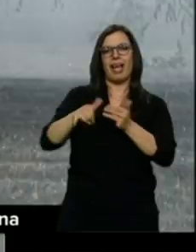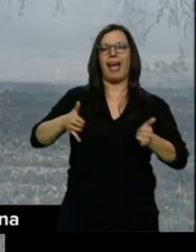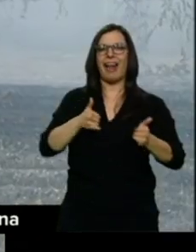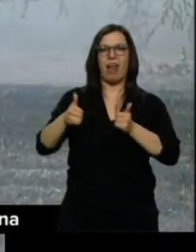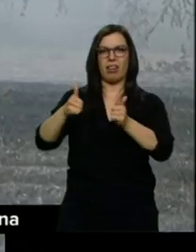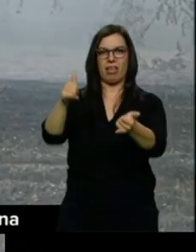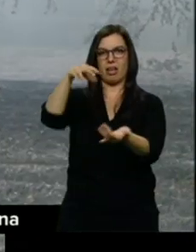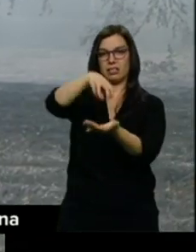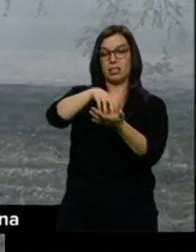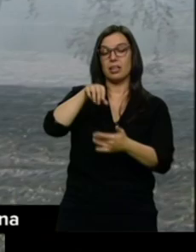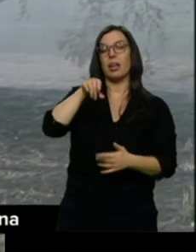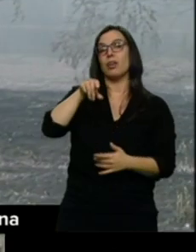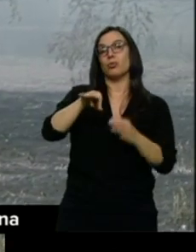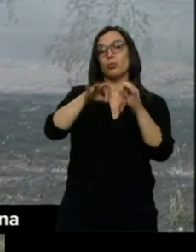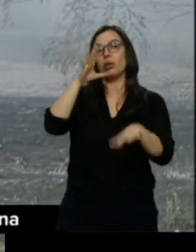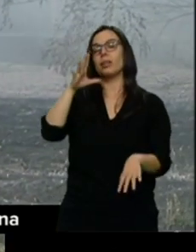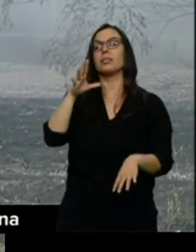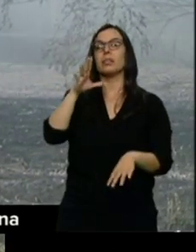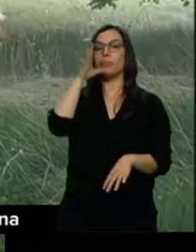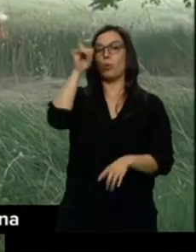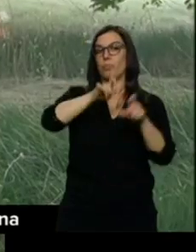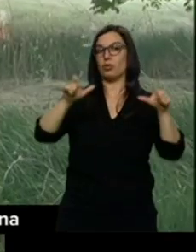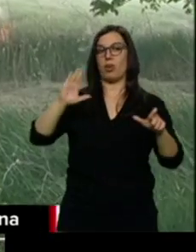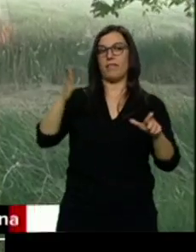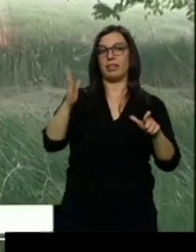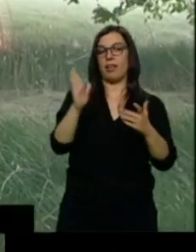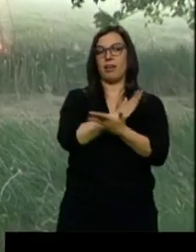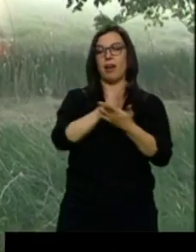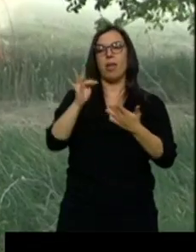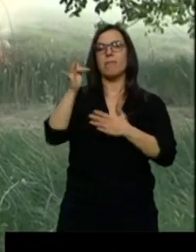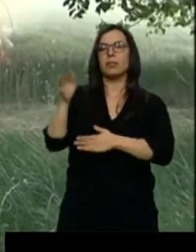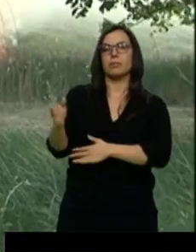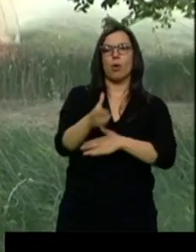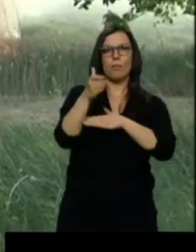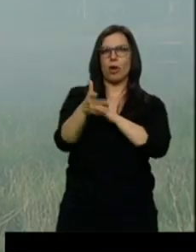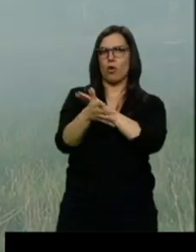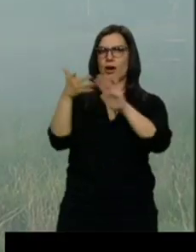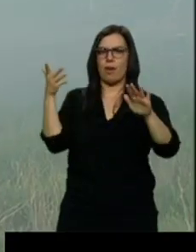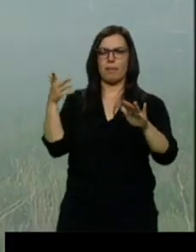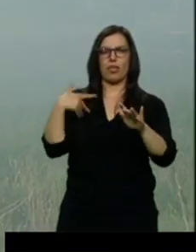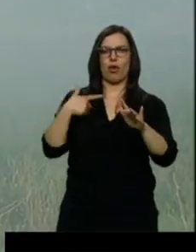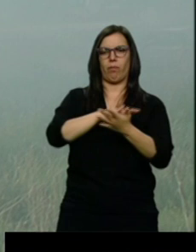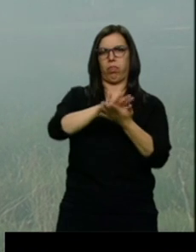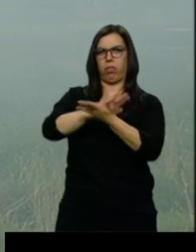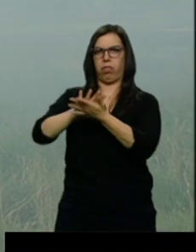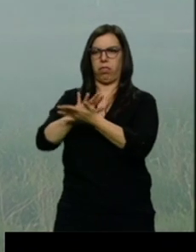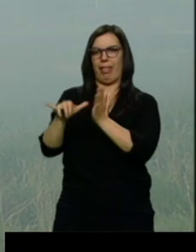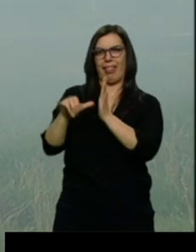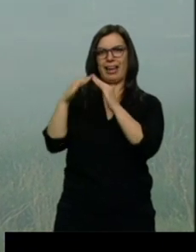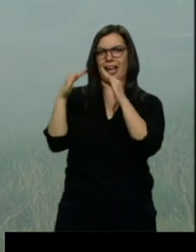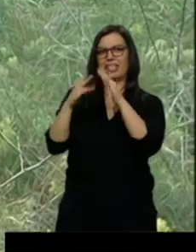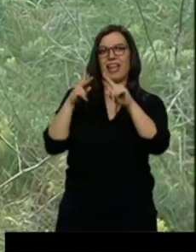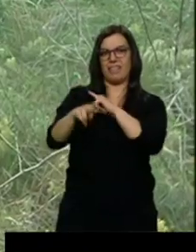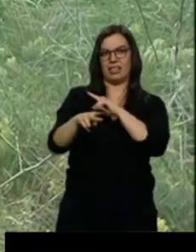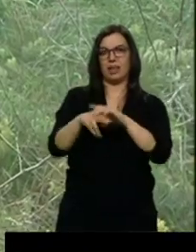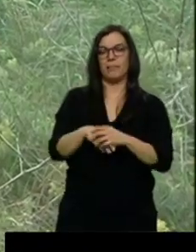Afortunadamente, no ha habido que lamentar daños personales y la rápida actuación de los bomberos evitó que el fuego arrasara una casa cercana. La voz de alarma la dio la